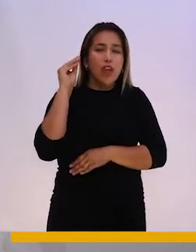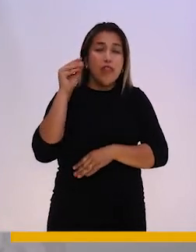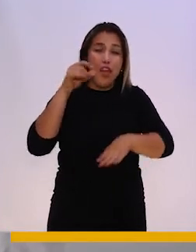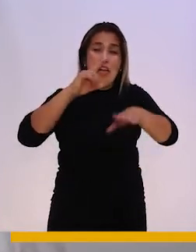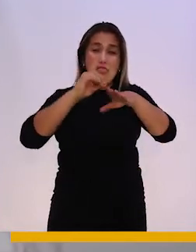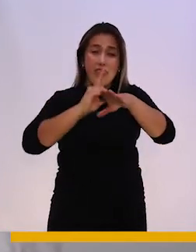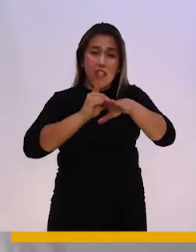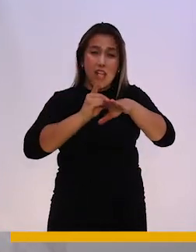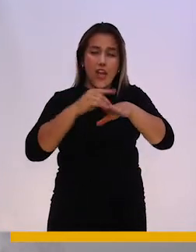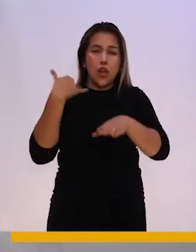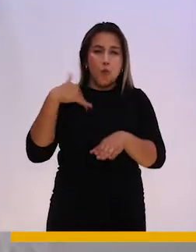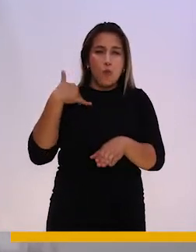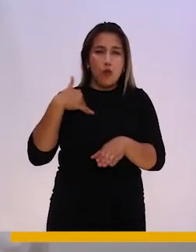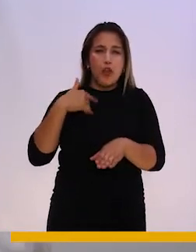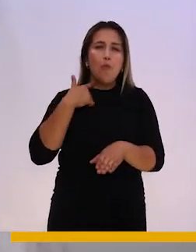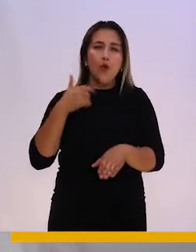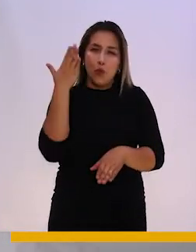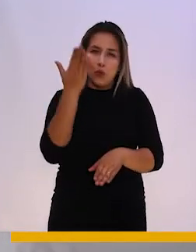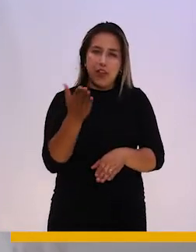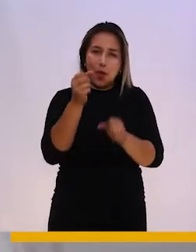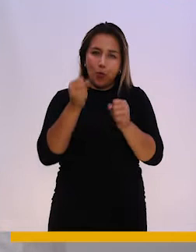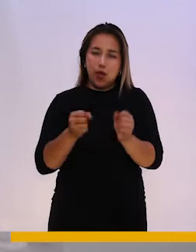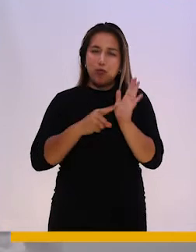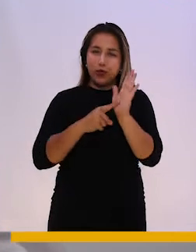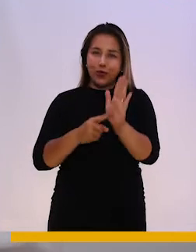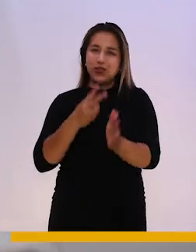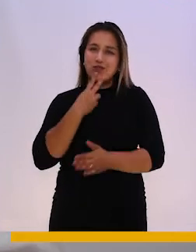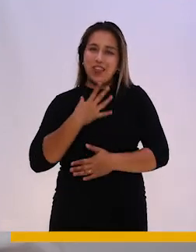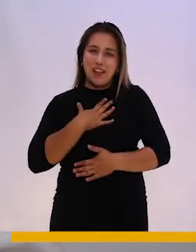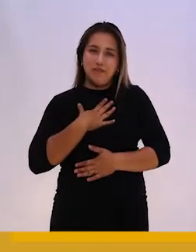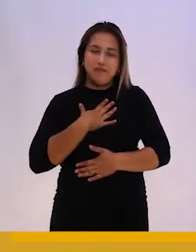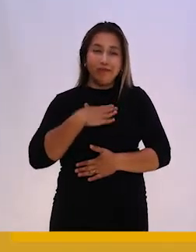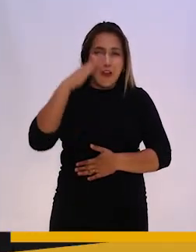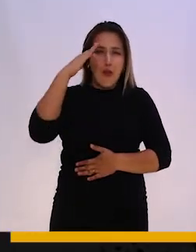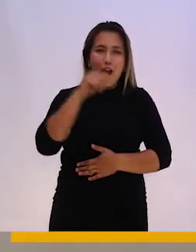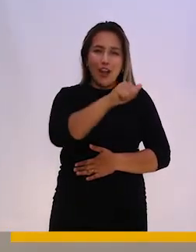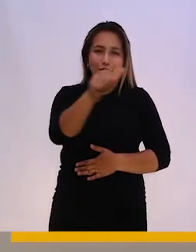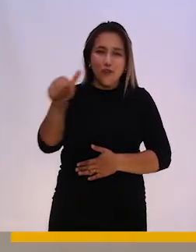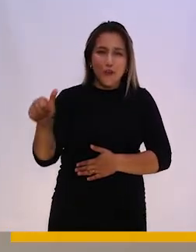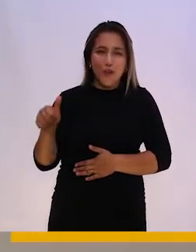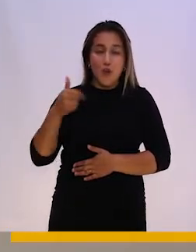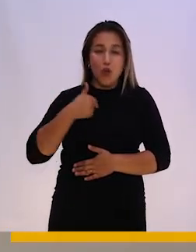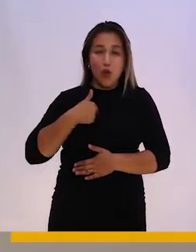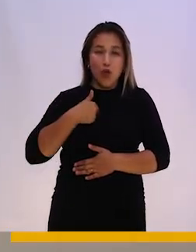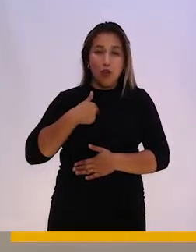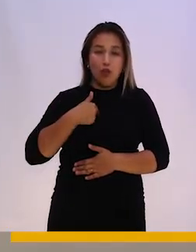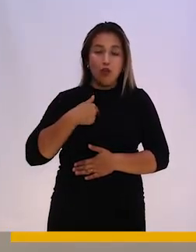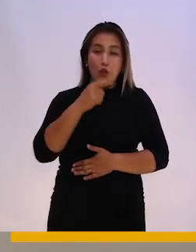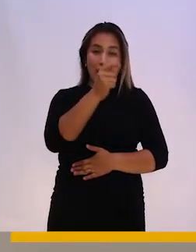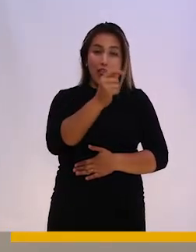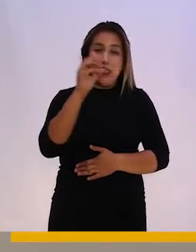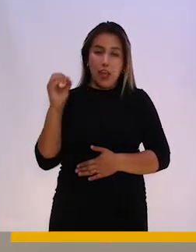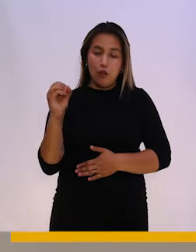digital es fundamental porque usted es protagonista de su vida. Hola a todos y todas, soy